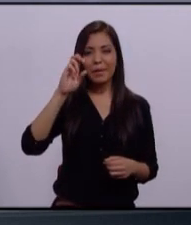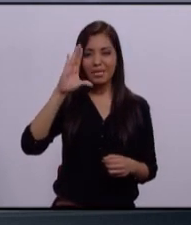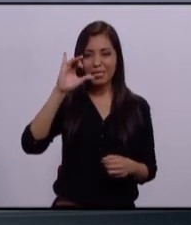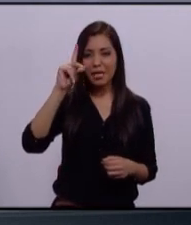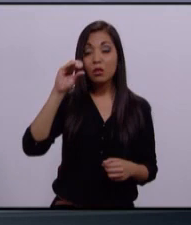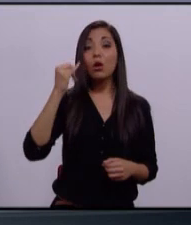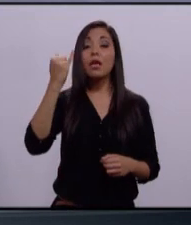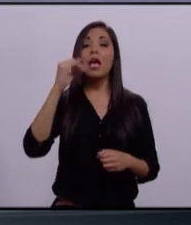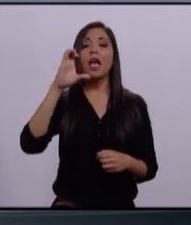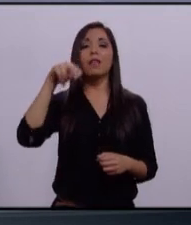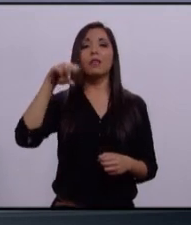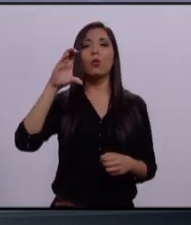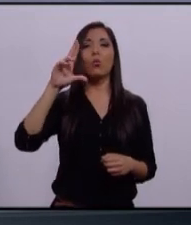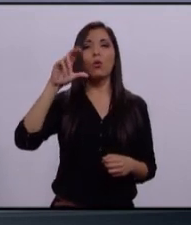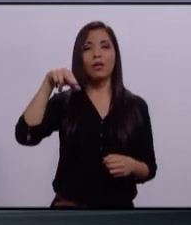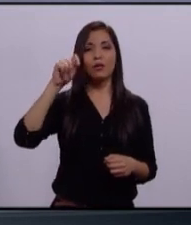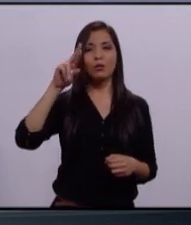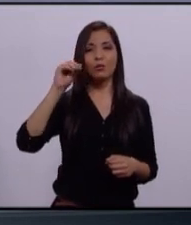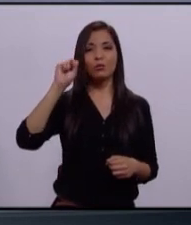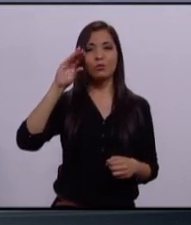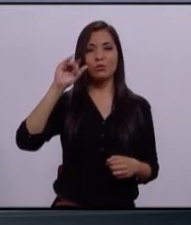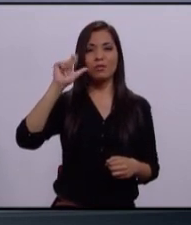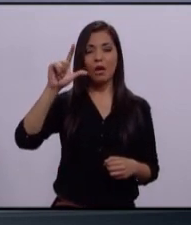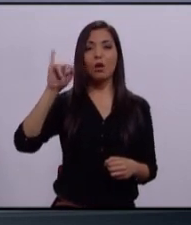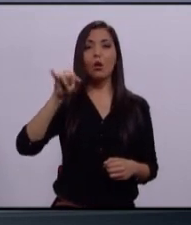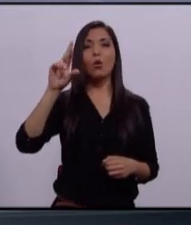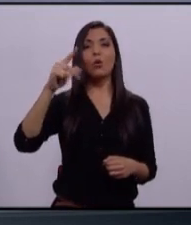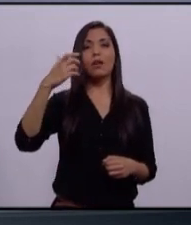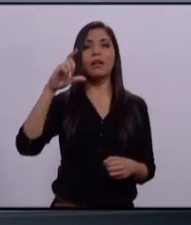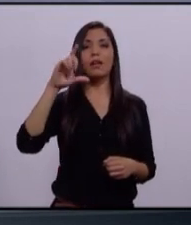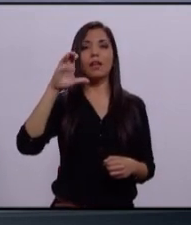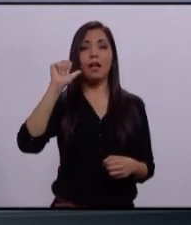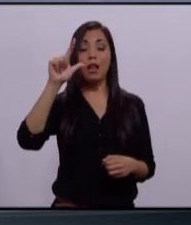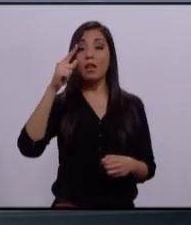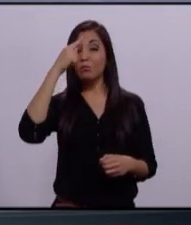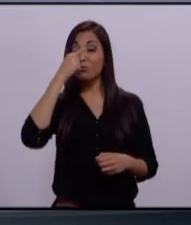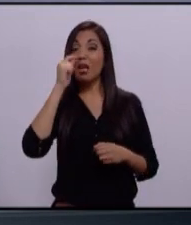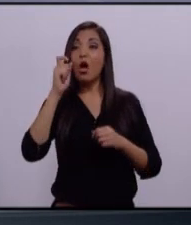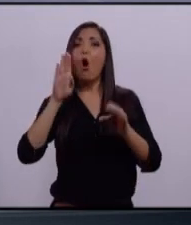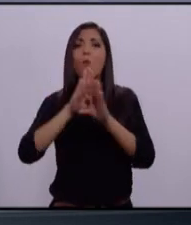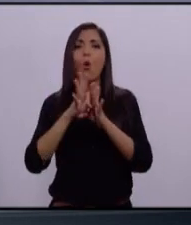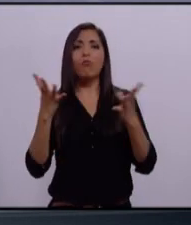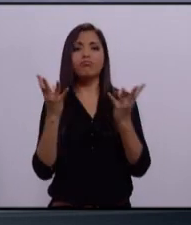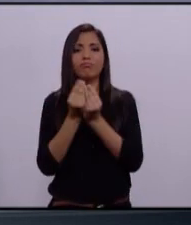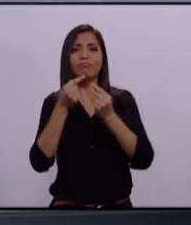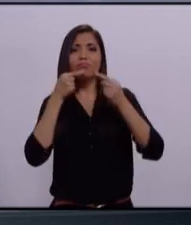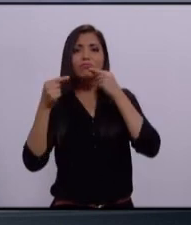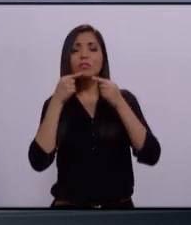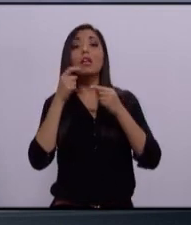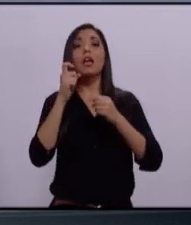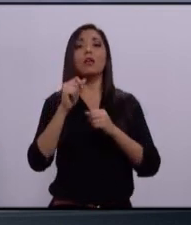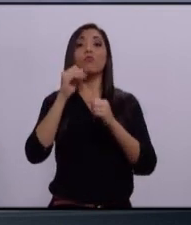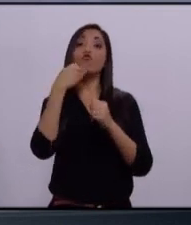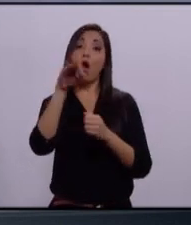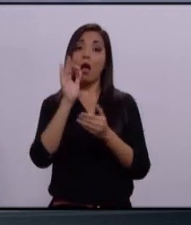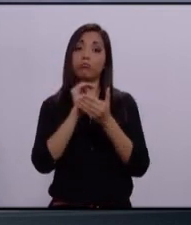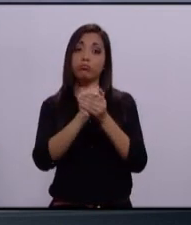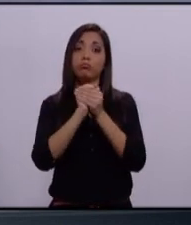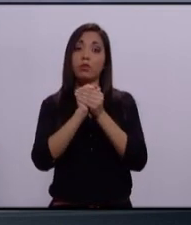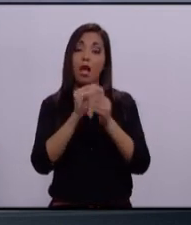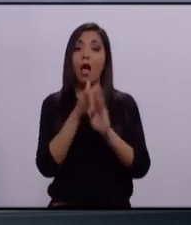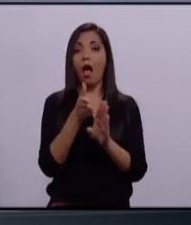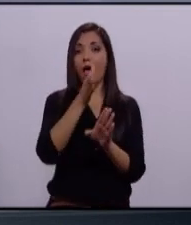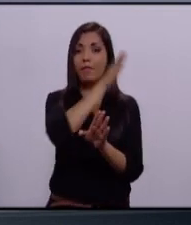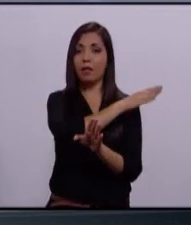Encuentro Social, Jorge Leal Ramírez. El orden de intervención y su acomodo en este foro fueron sorteados por la